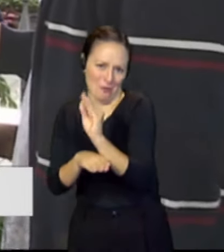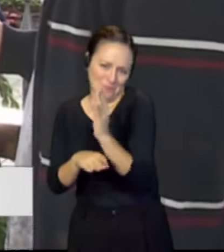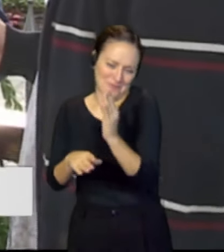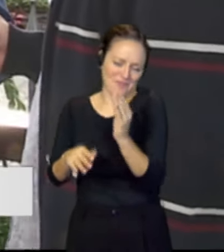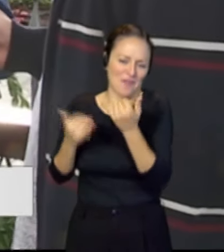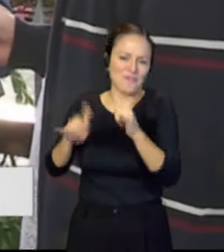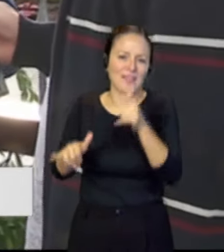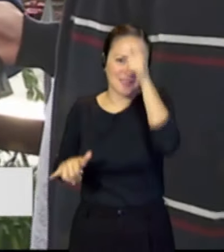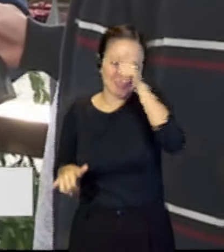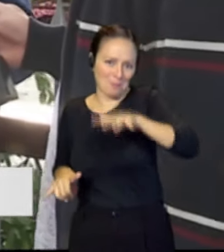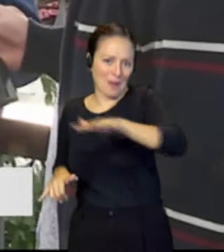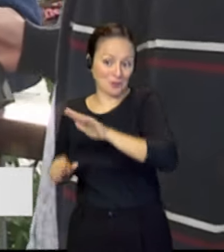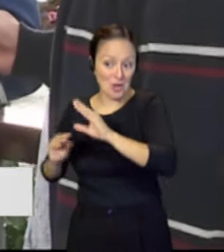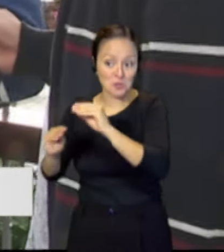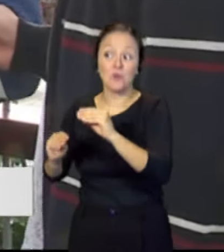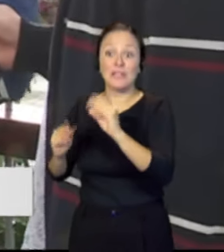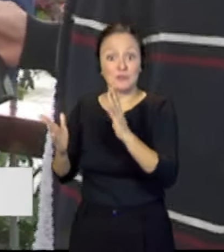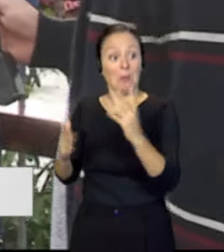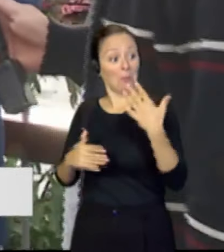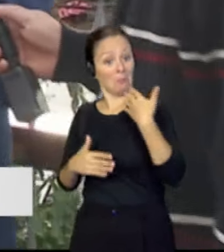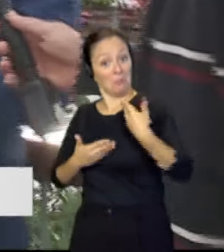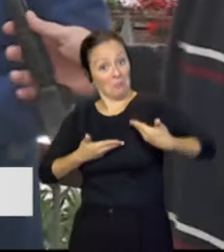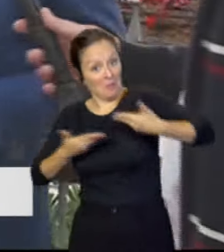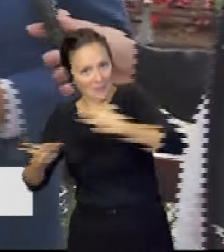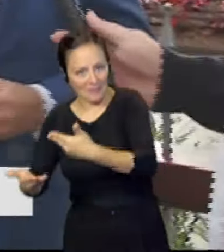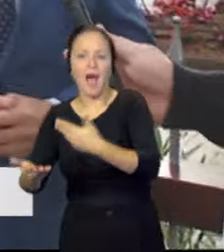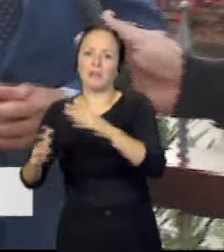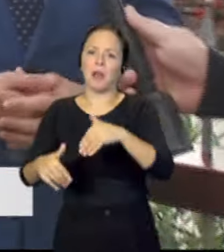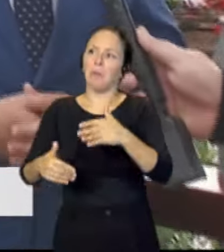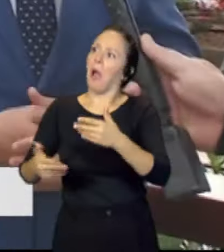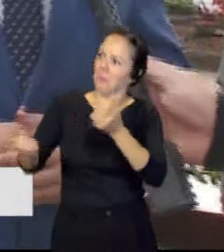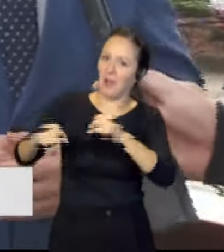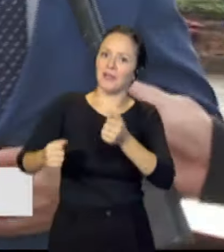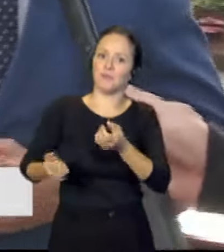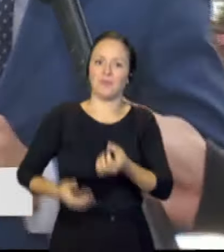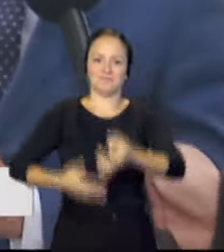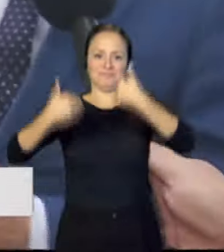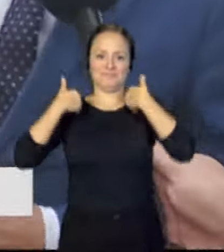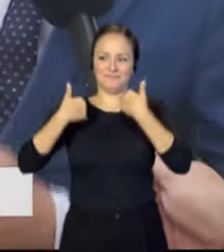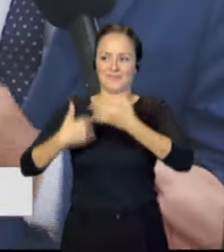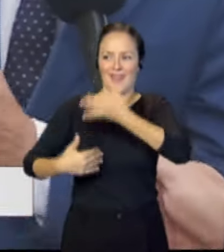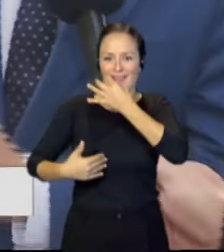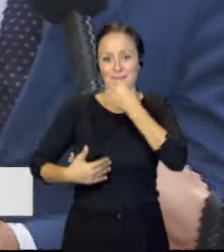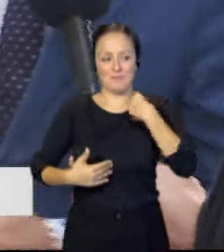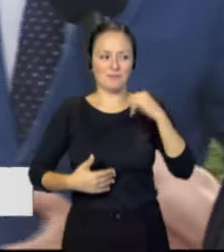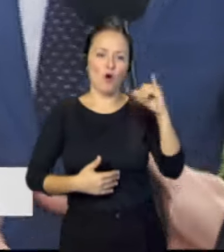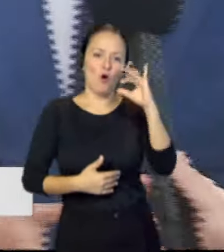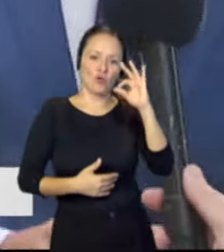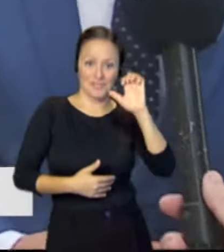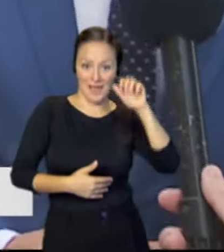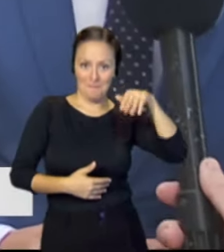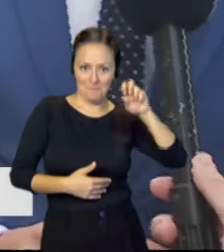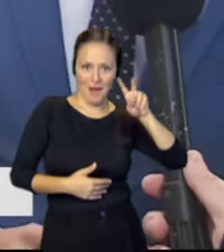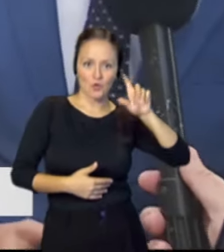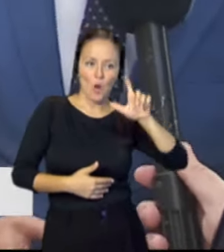momento, pues yo anunciaba la invitación a que nuestro anfitrión, en este caso actual, pues don José Manuel, fuera el pregonero de las